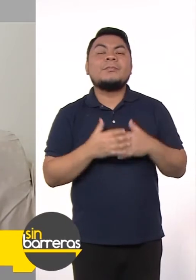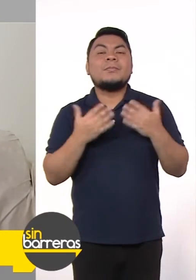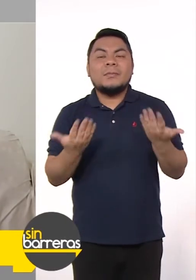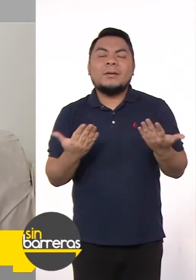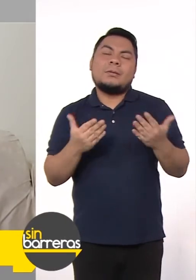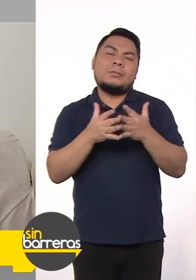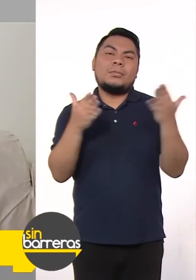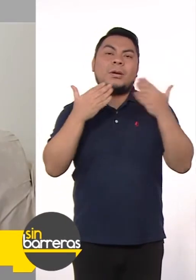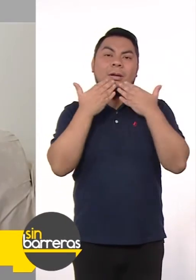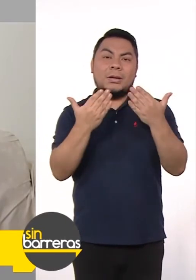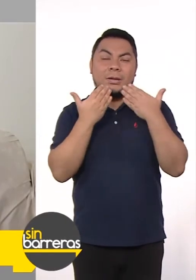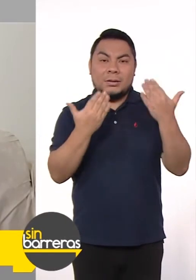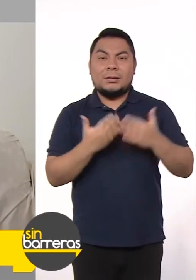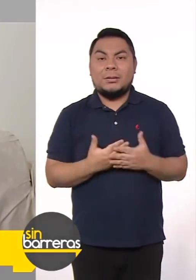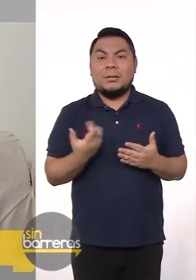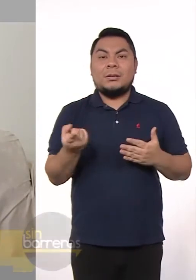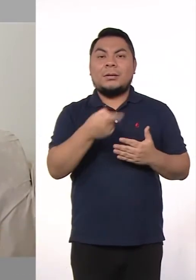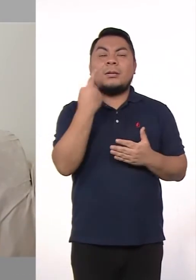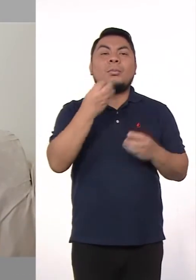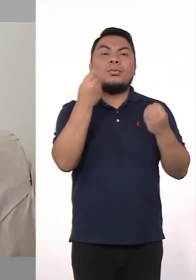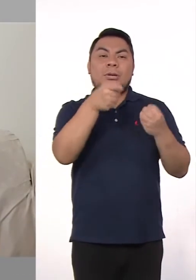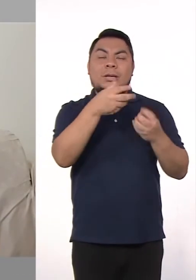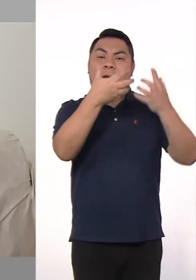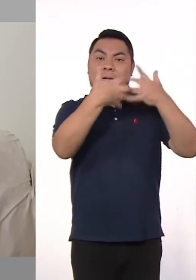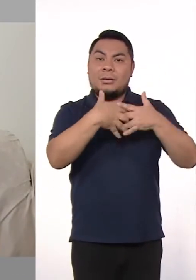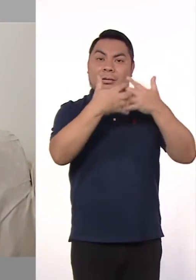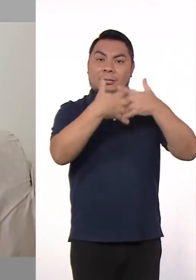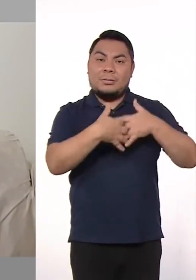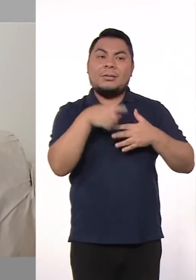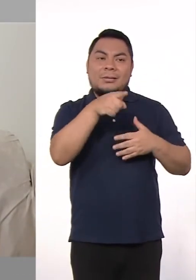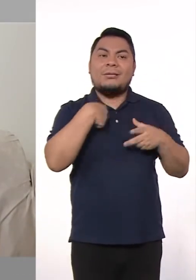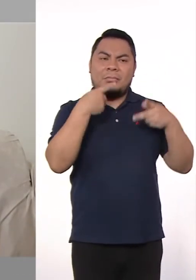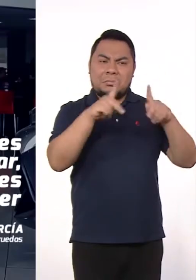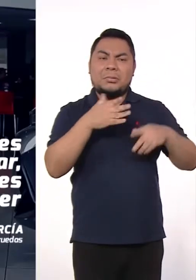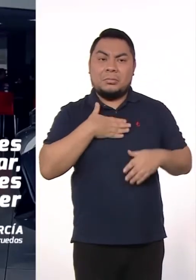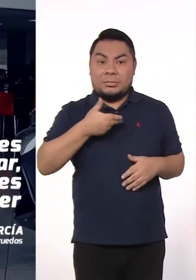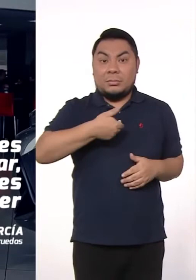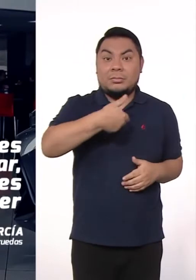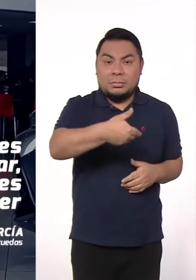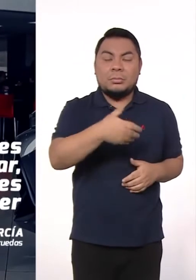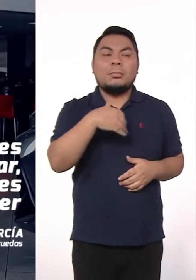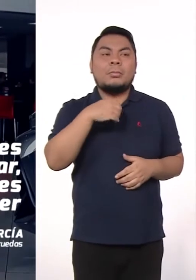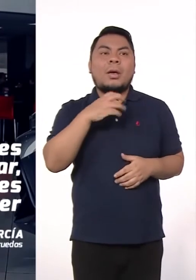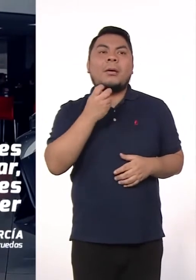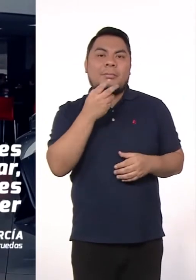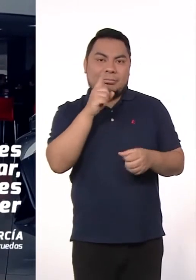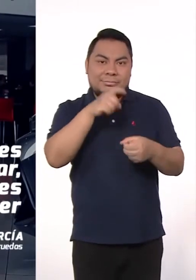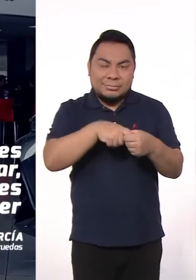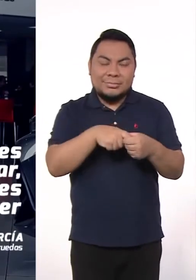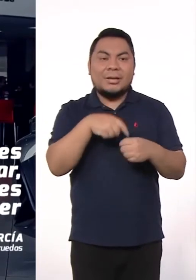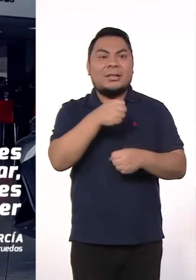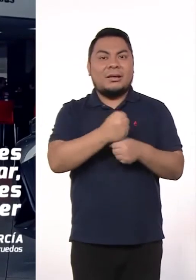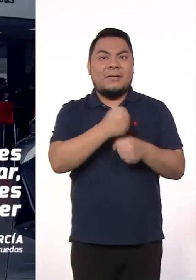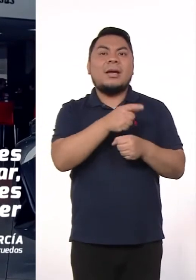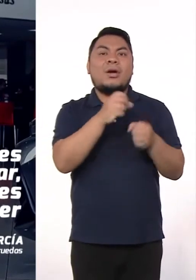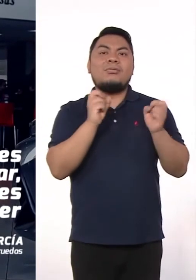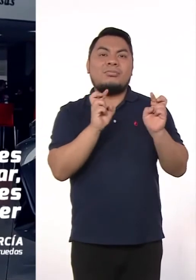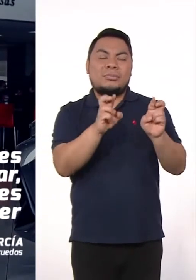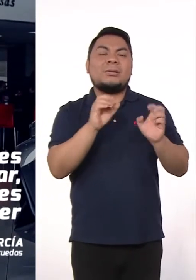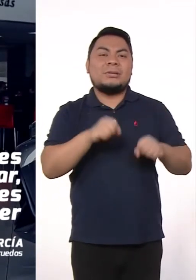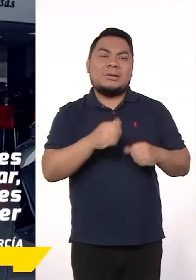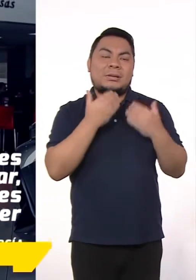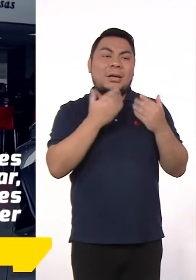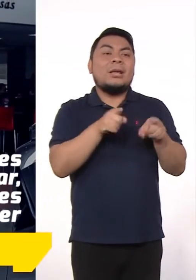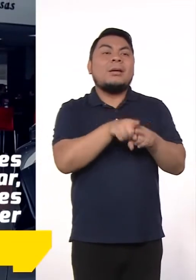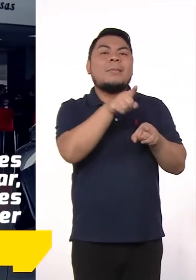verdad que agradezco también a la empresa Michio Automotriz porque me permitió desenvolverme en cuanto a